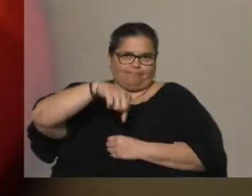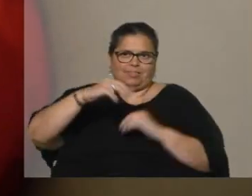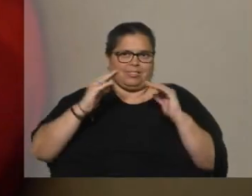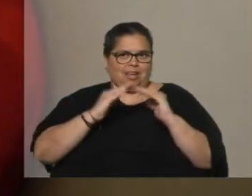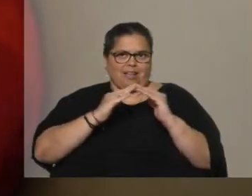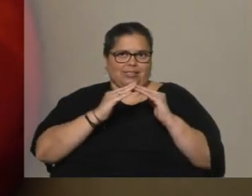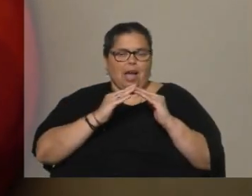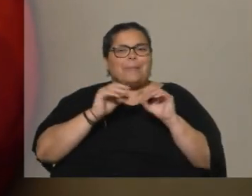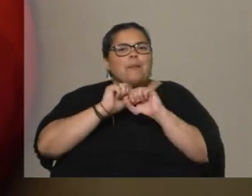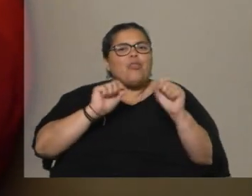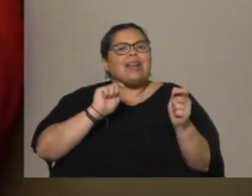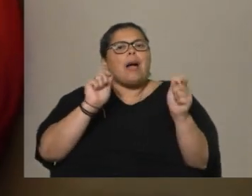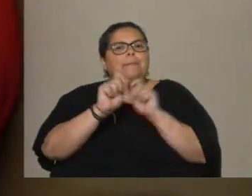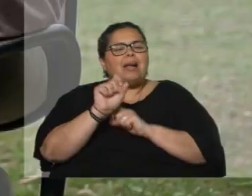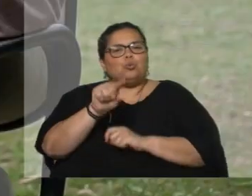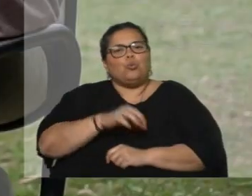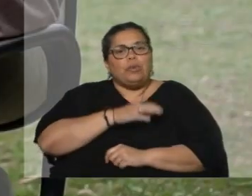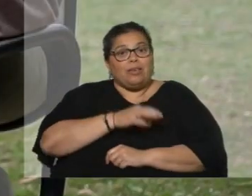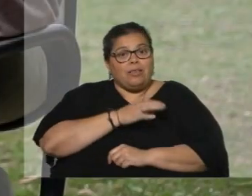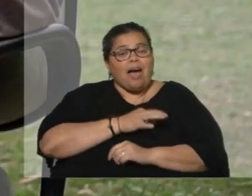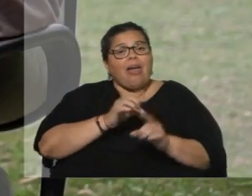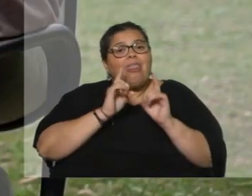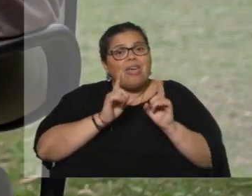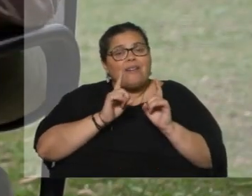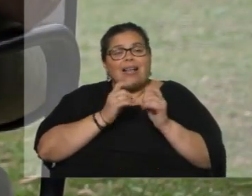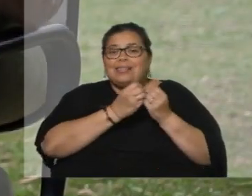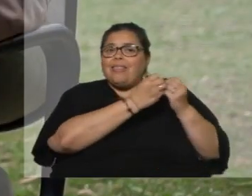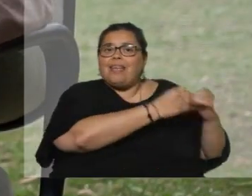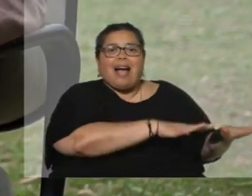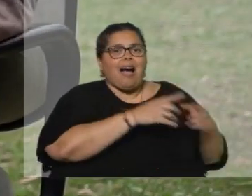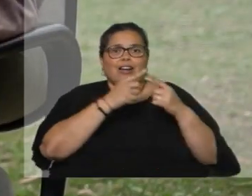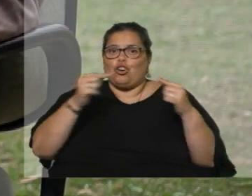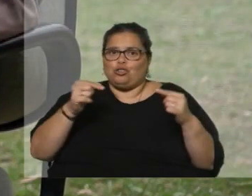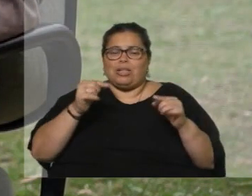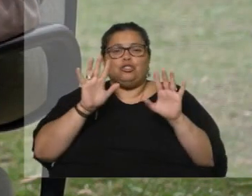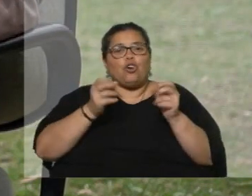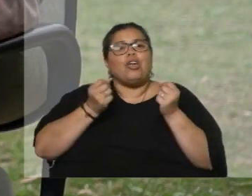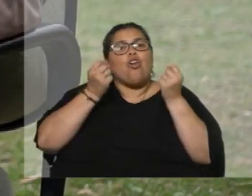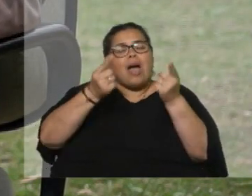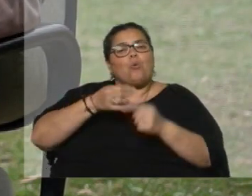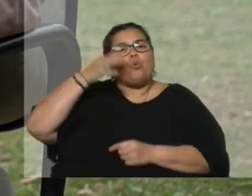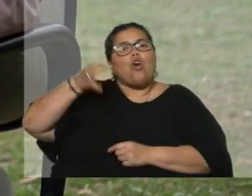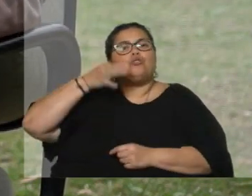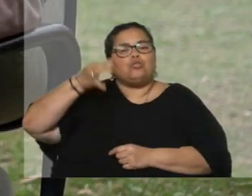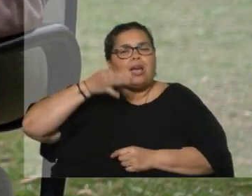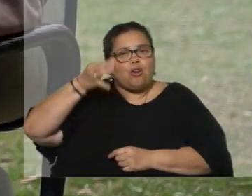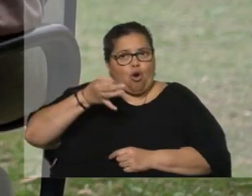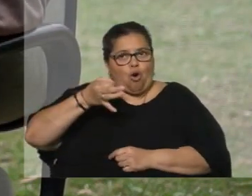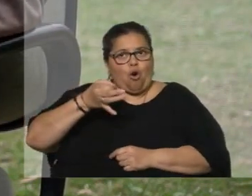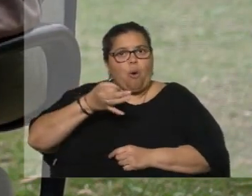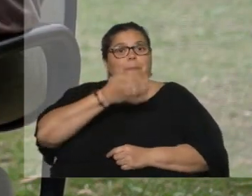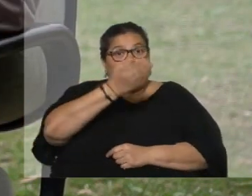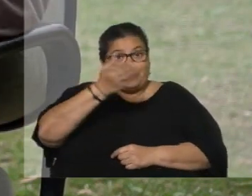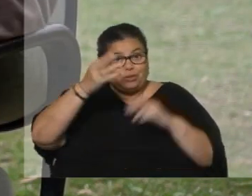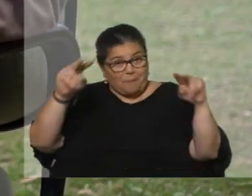Para poder cambiar tu vida hay que dejar cosas. Y un consejo para lo que están